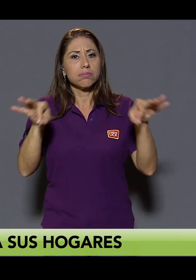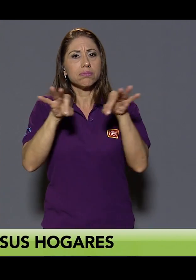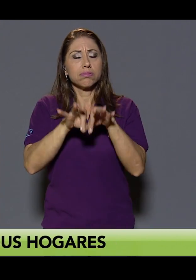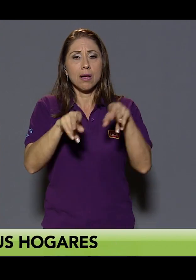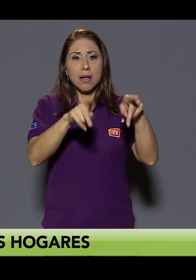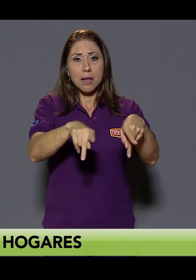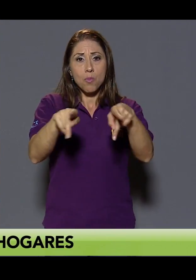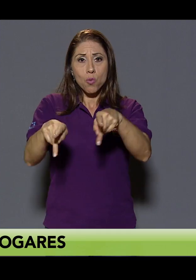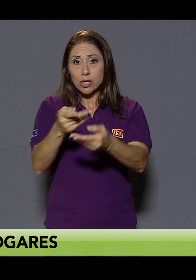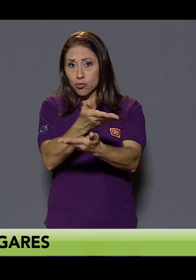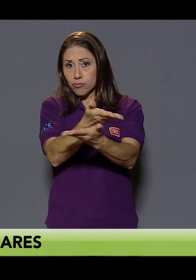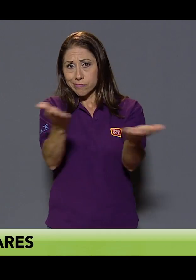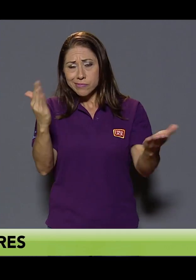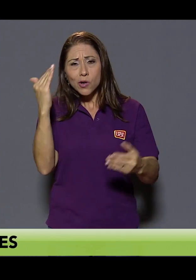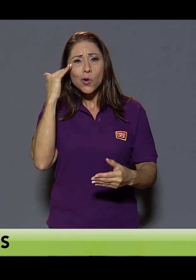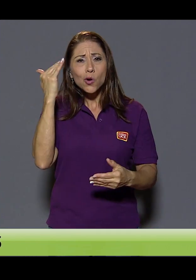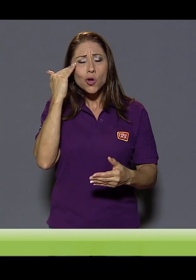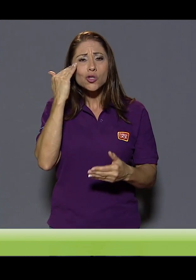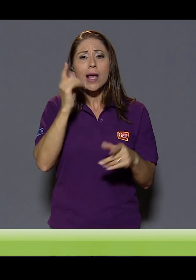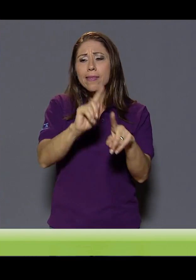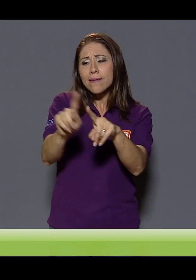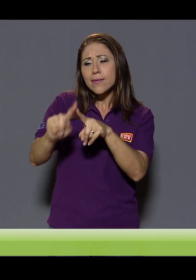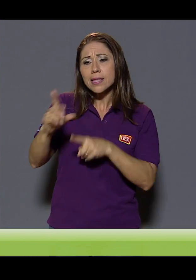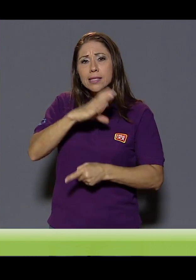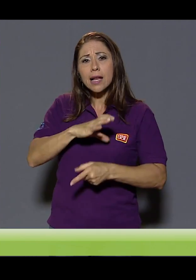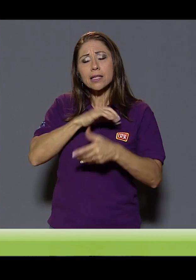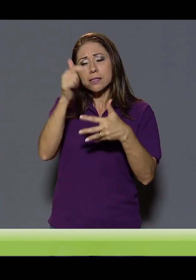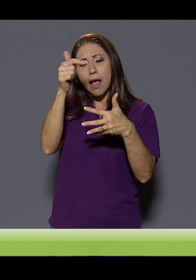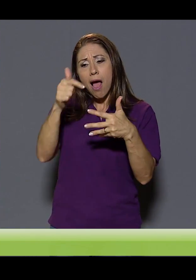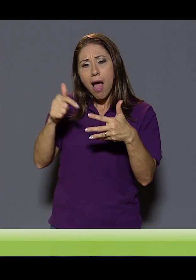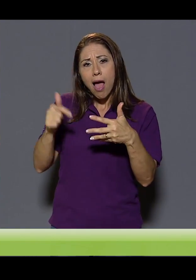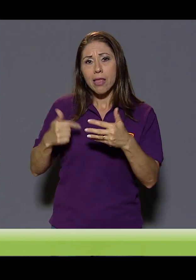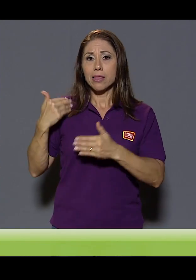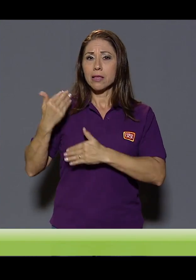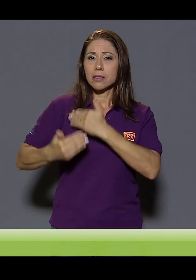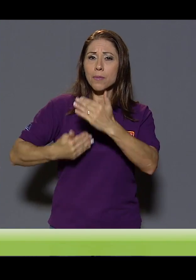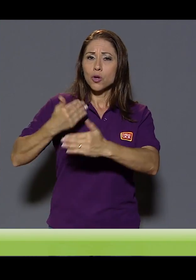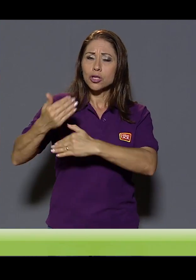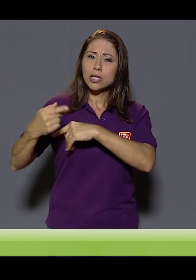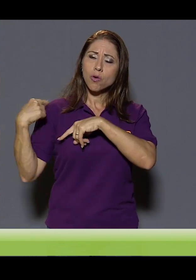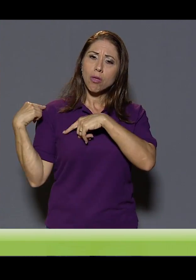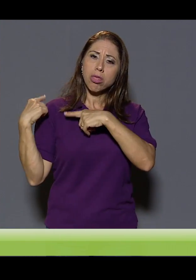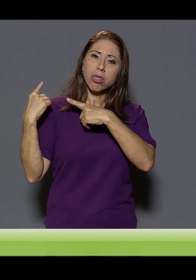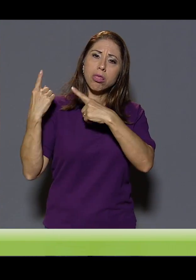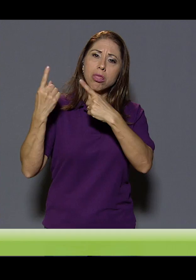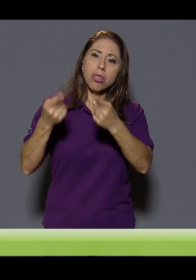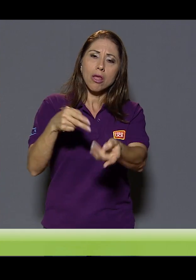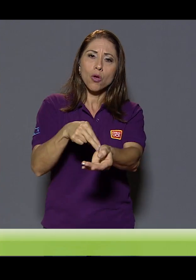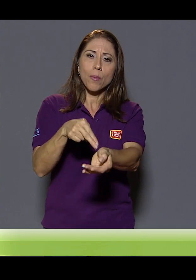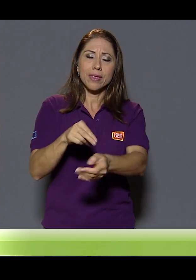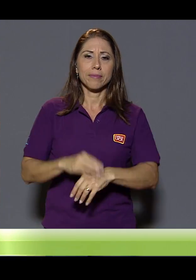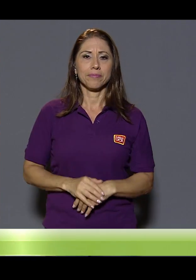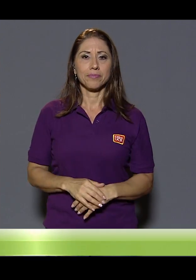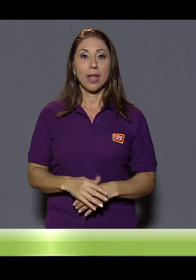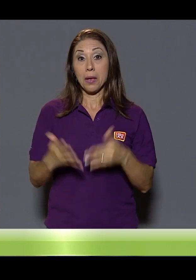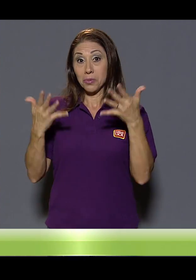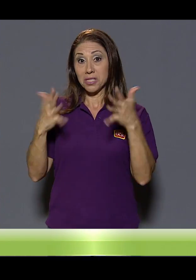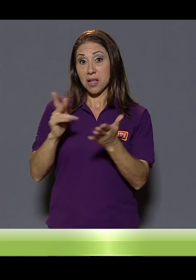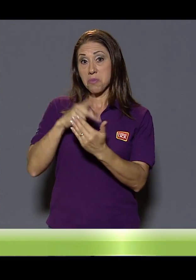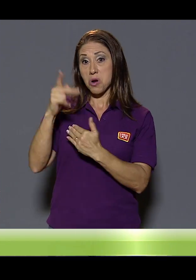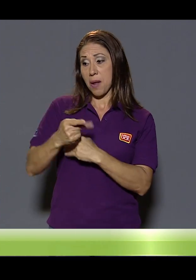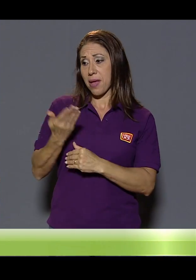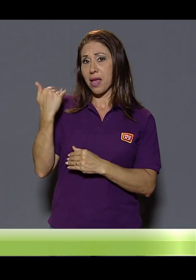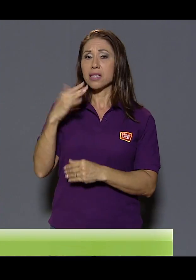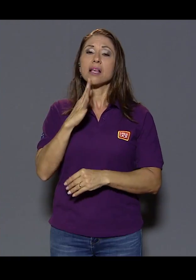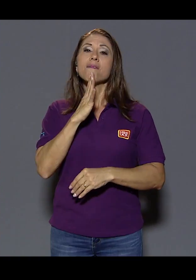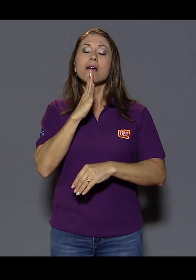importante que la población conozca las interioridades de este proceso tan largo que se llevó a cabo en el hospital. Bueno, ya hemos venido